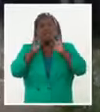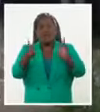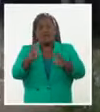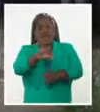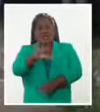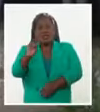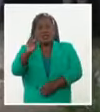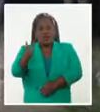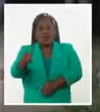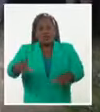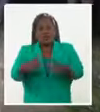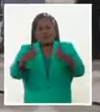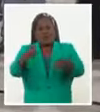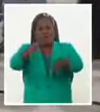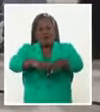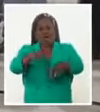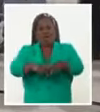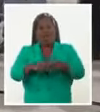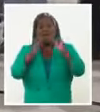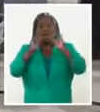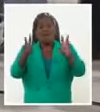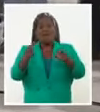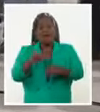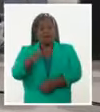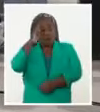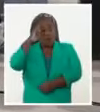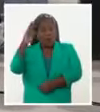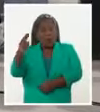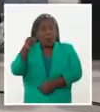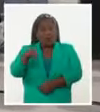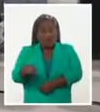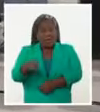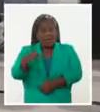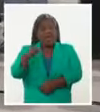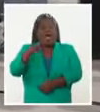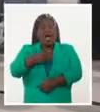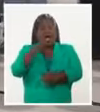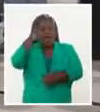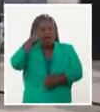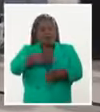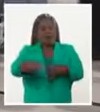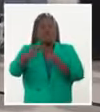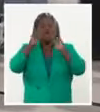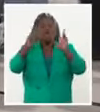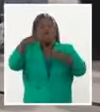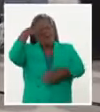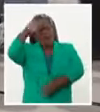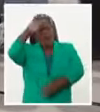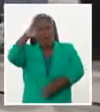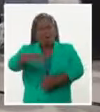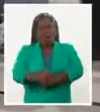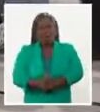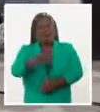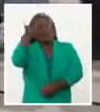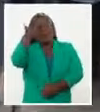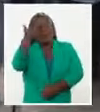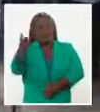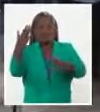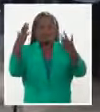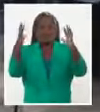aniversario de La Habana! ¡Viva! ¡Viva la memoria de Eusebio Leal! ¡Viva! ¡Viva Cuba! ¡Viva! Muchas gracias.